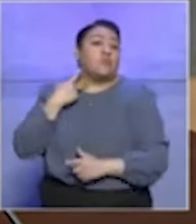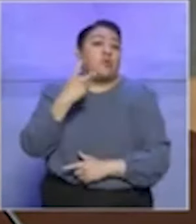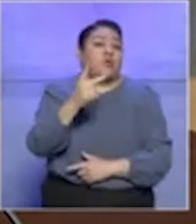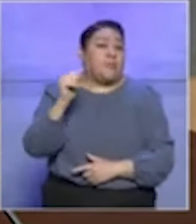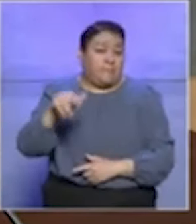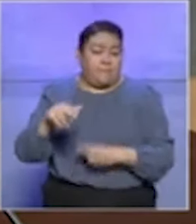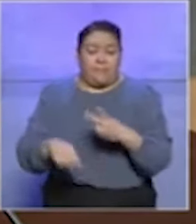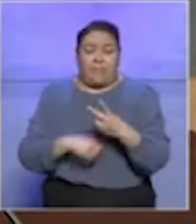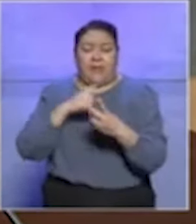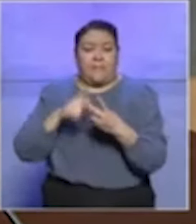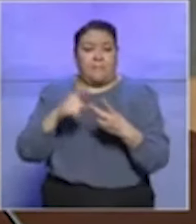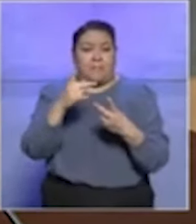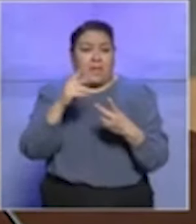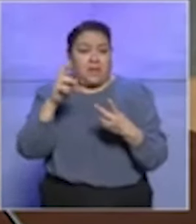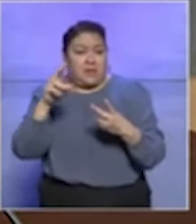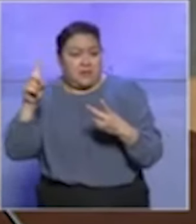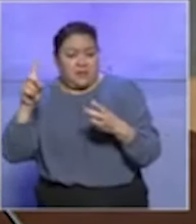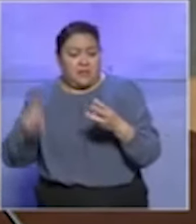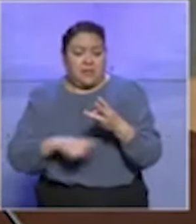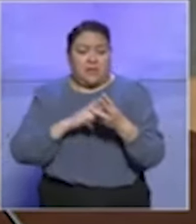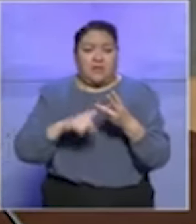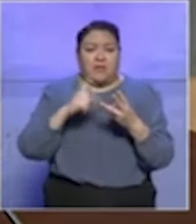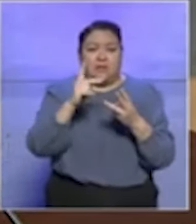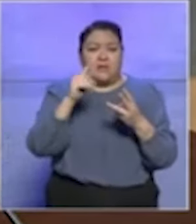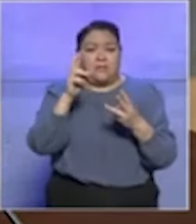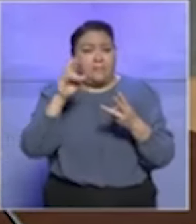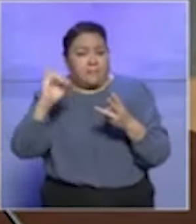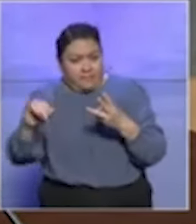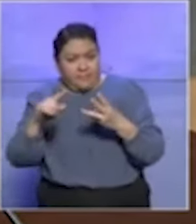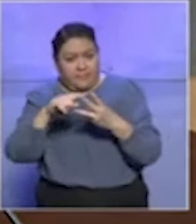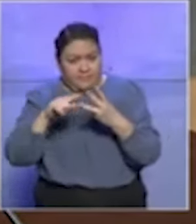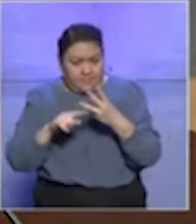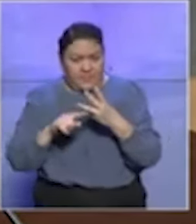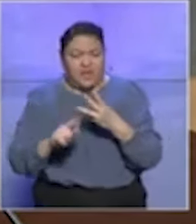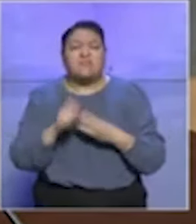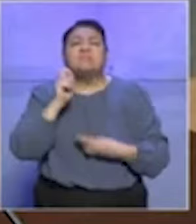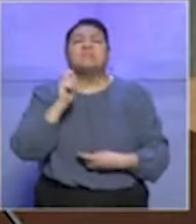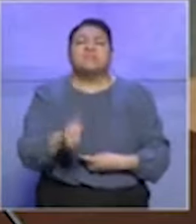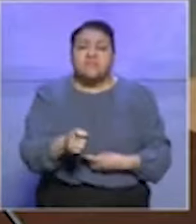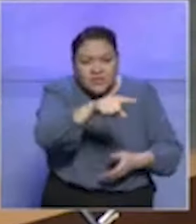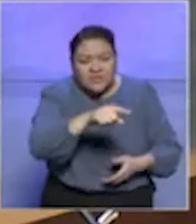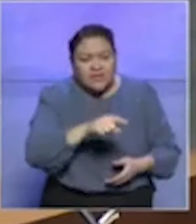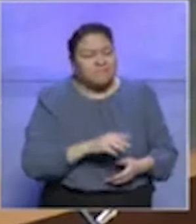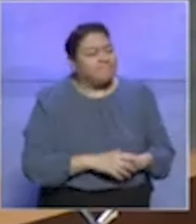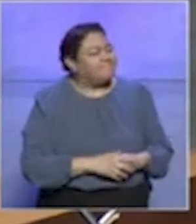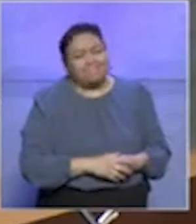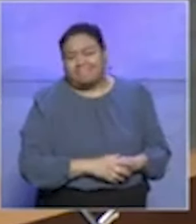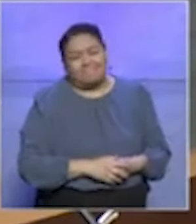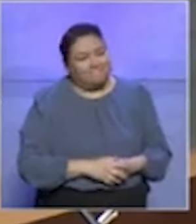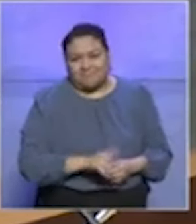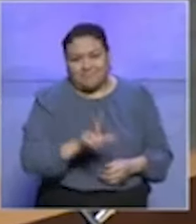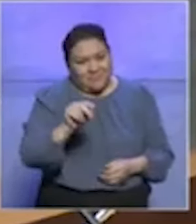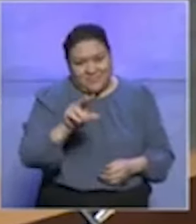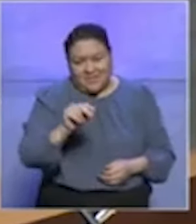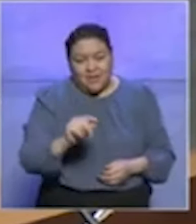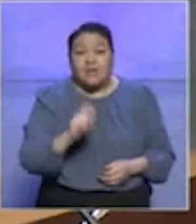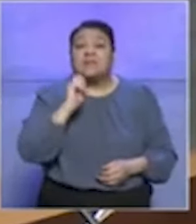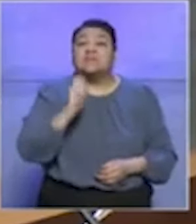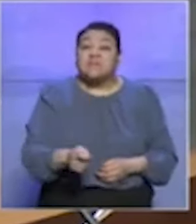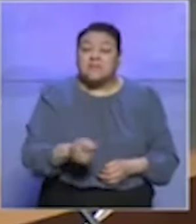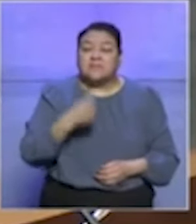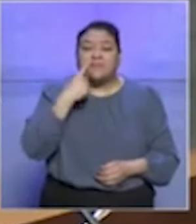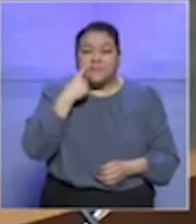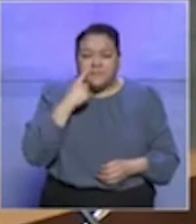La Sala Superior del Tribunal Electoral del Poder Judicial de la Federación rechazó que existían elementos lo suficientemente graves para anular la pasada elección